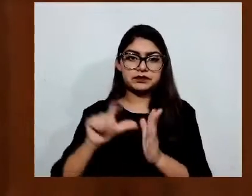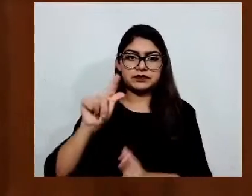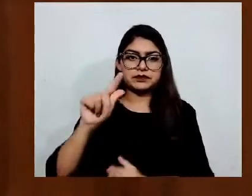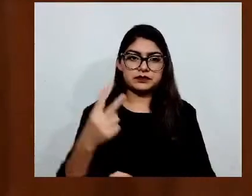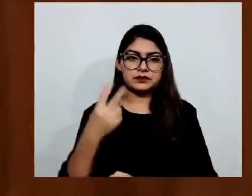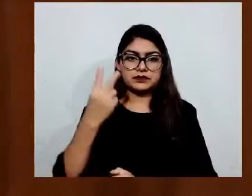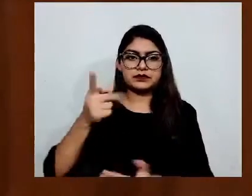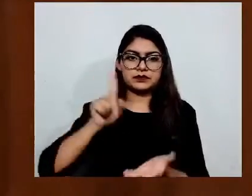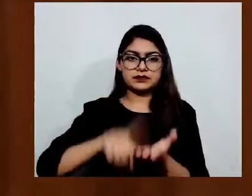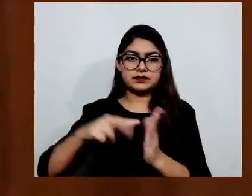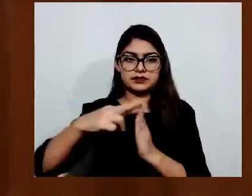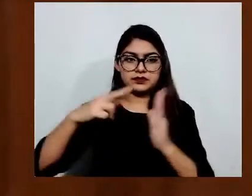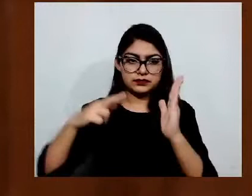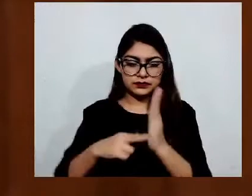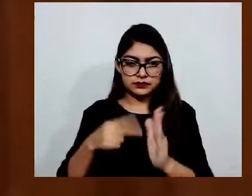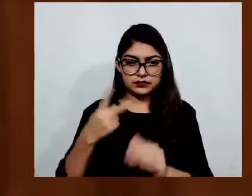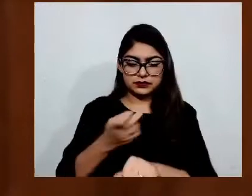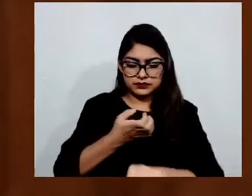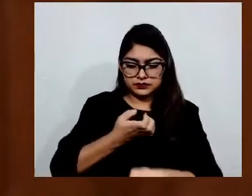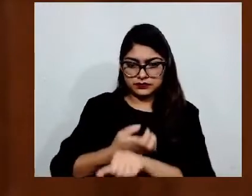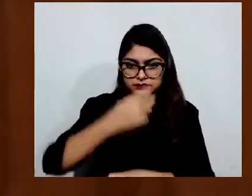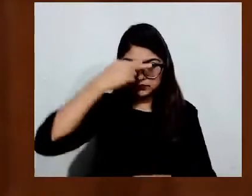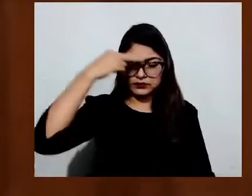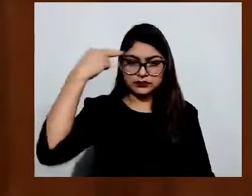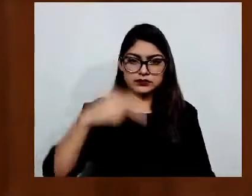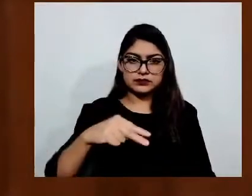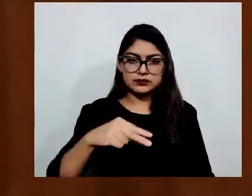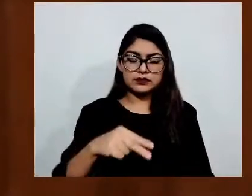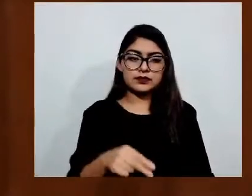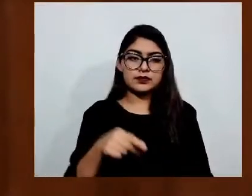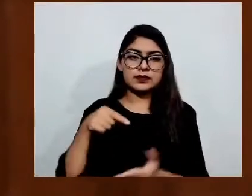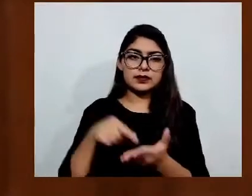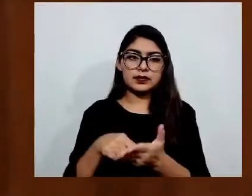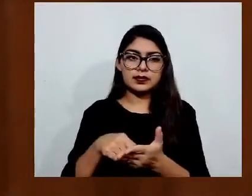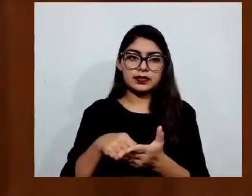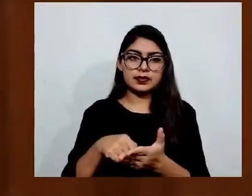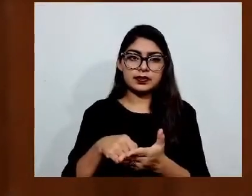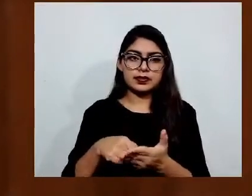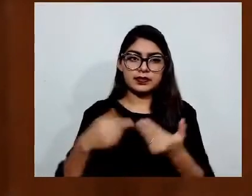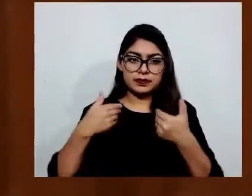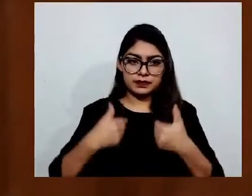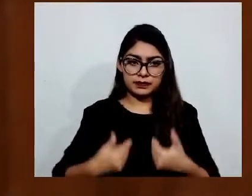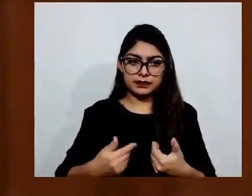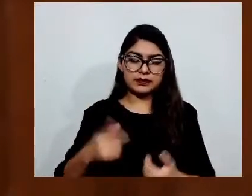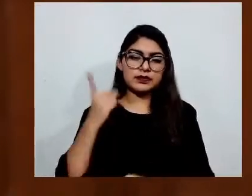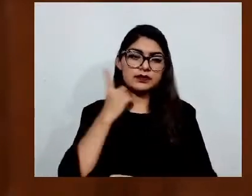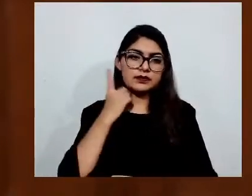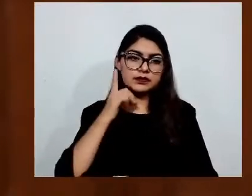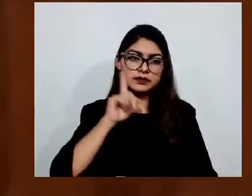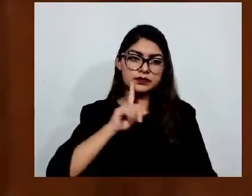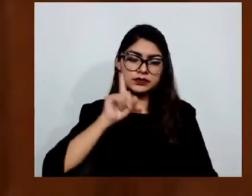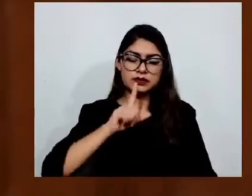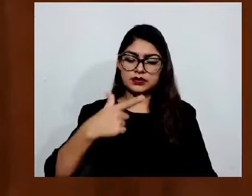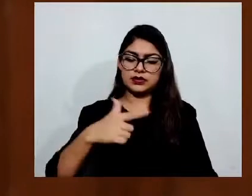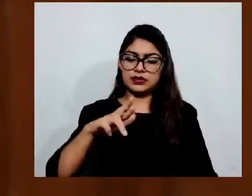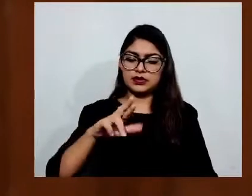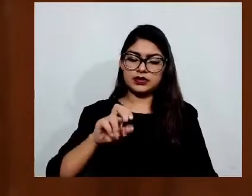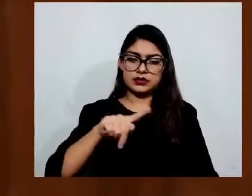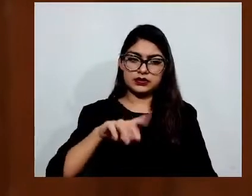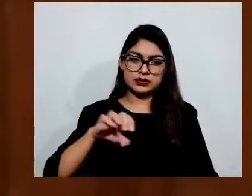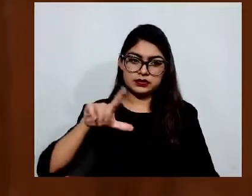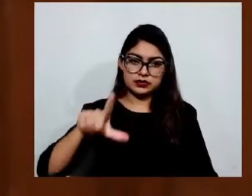Soberano de México, la que resuscribe, diputada Gretel González Aguirre, integrante del Grupo Parlamentario del Partido